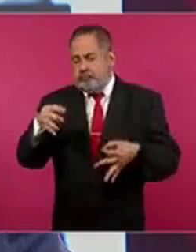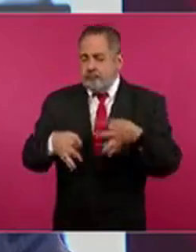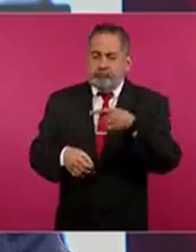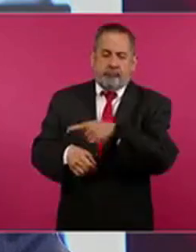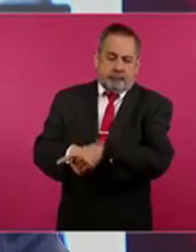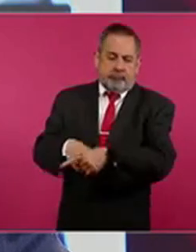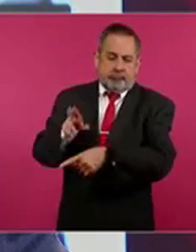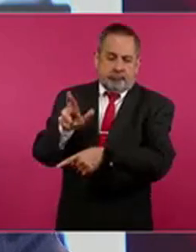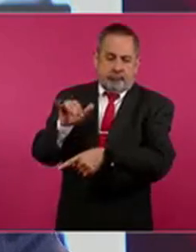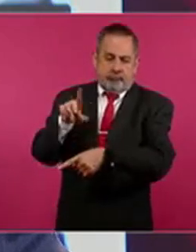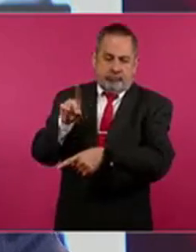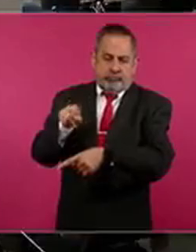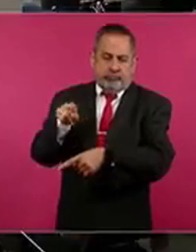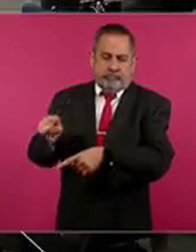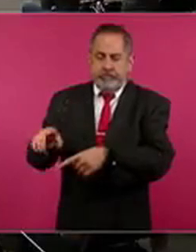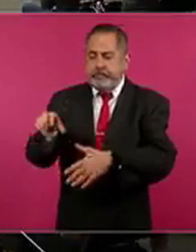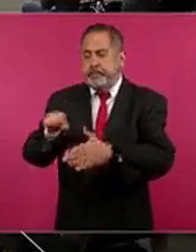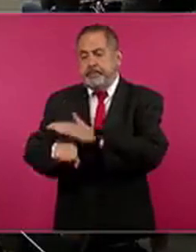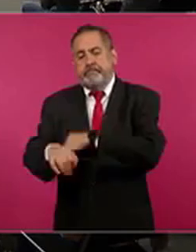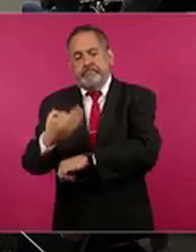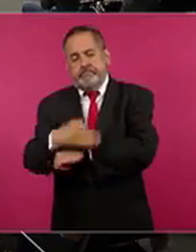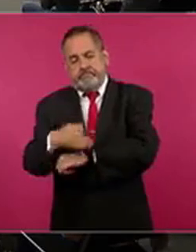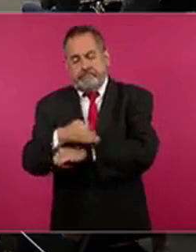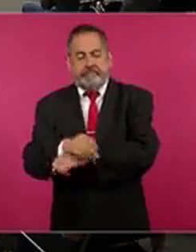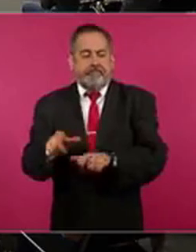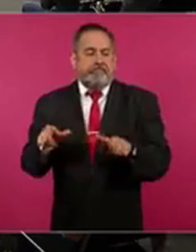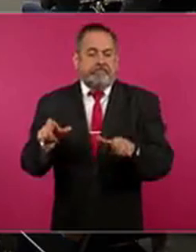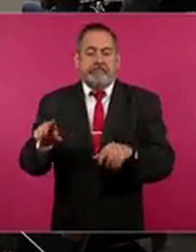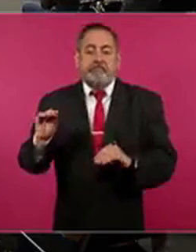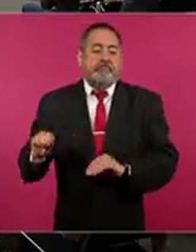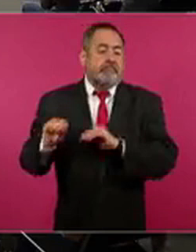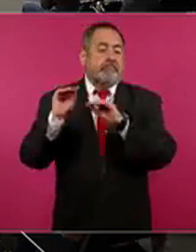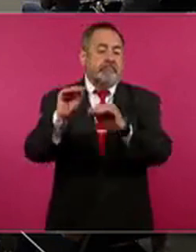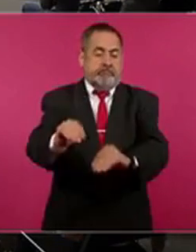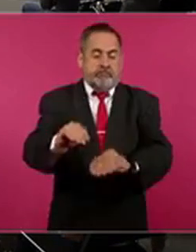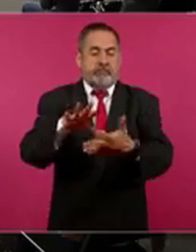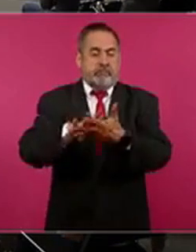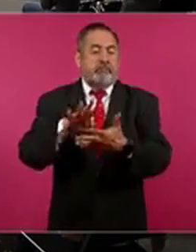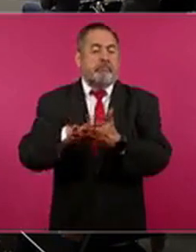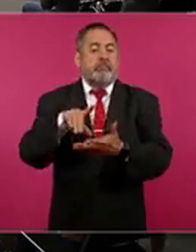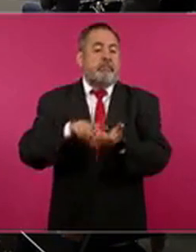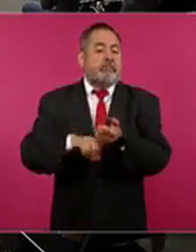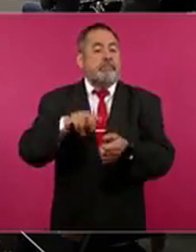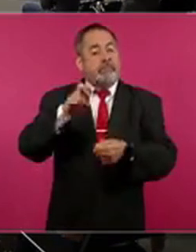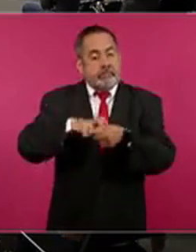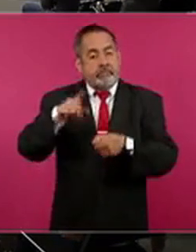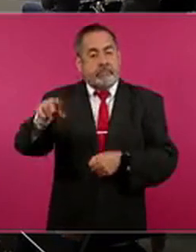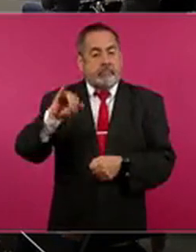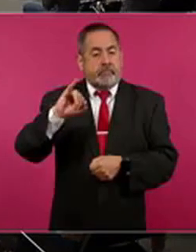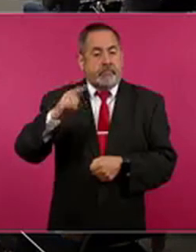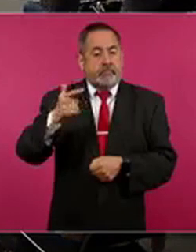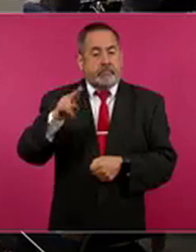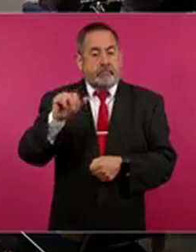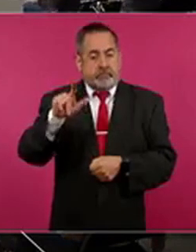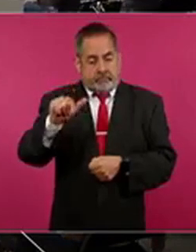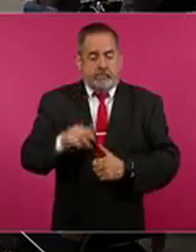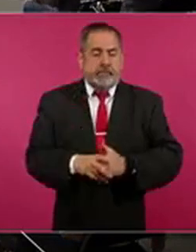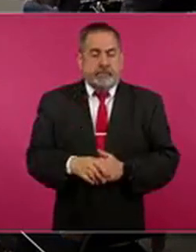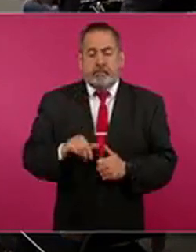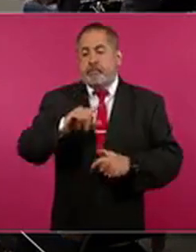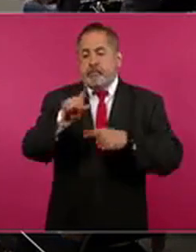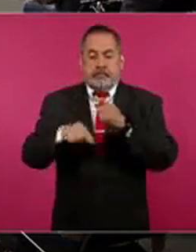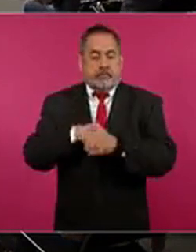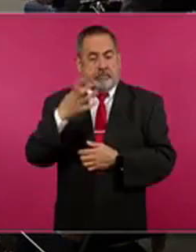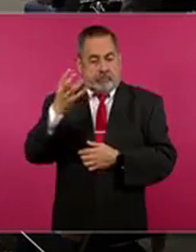y con medida cautelar de prisión preventiva es trasladado al Cerezo de Iguala. A las 21 horas la Fiscalía del